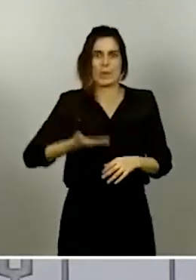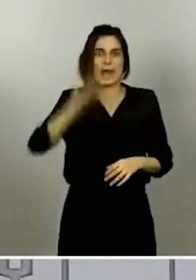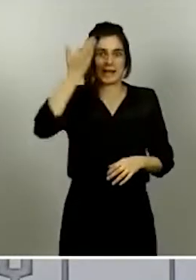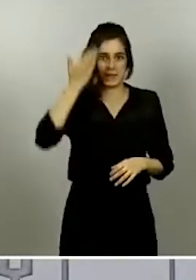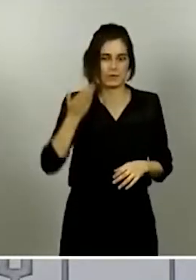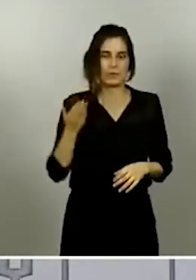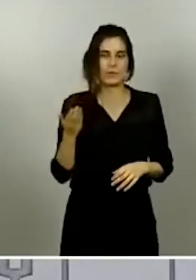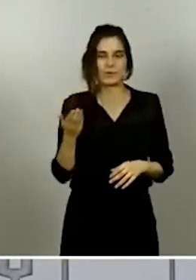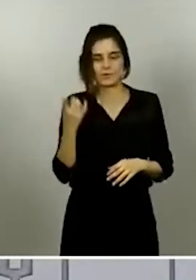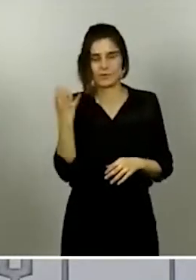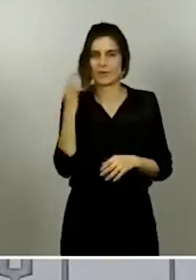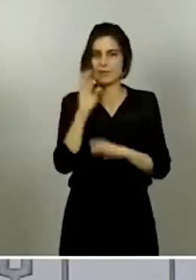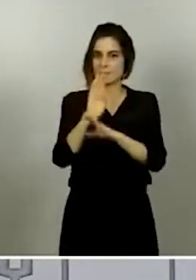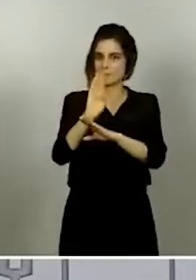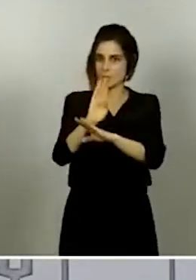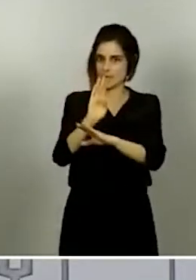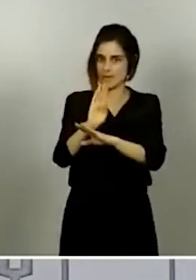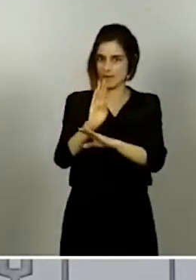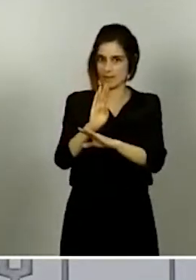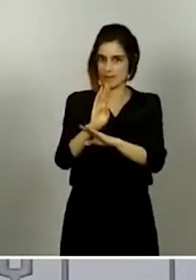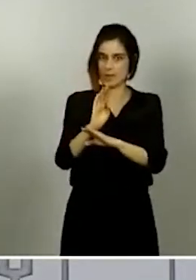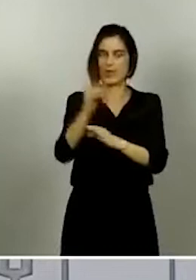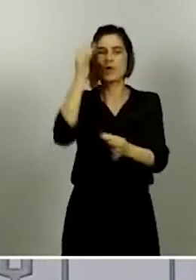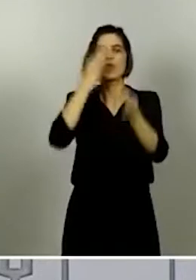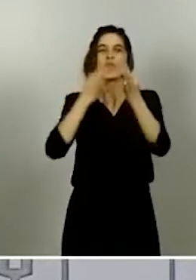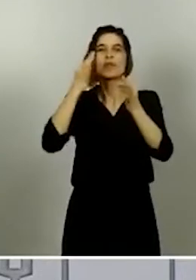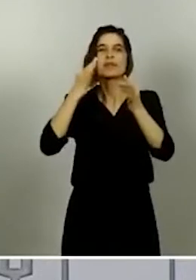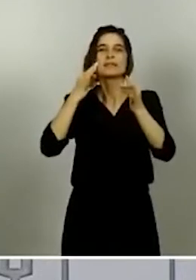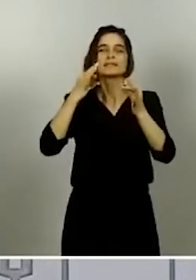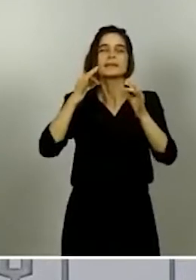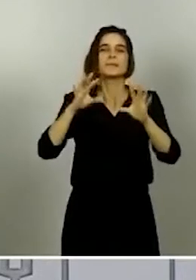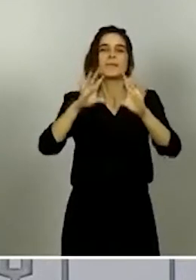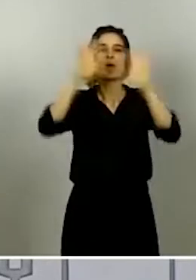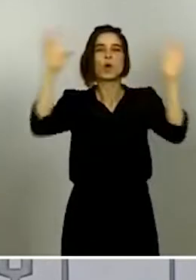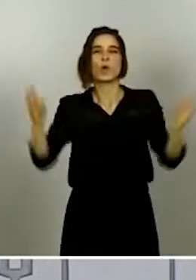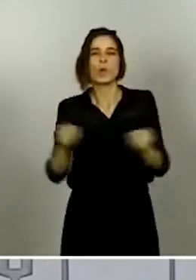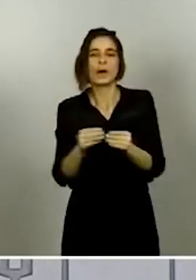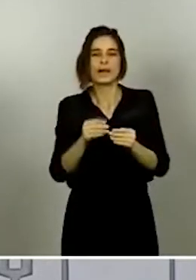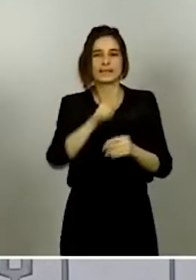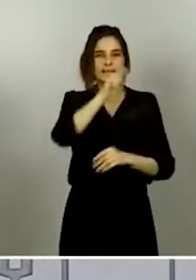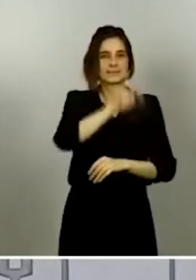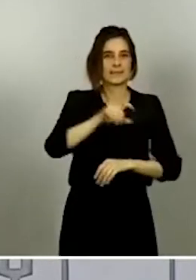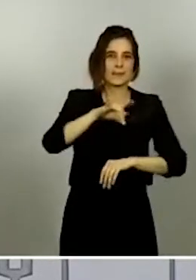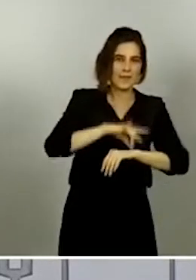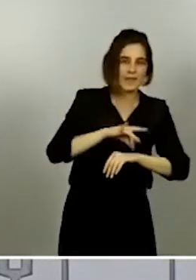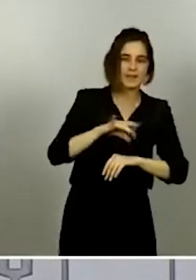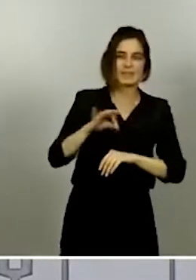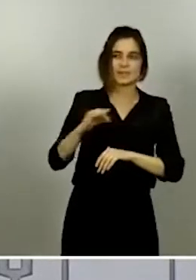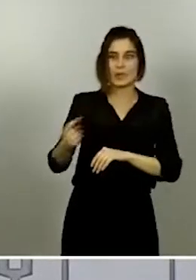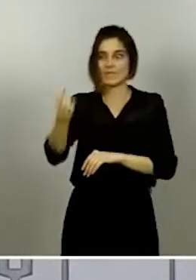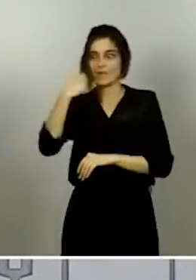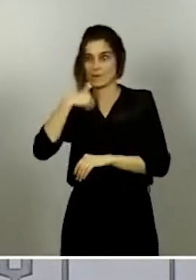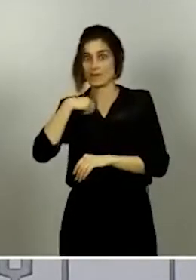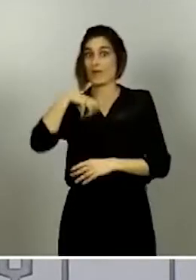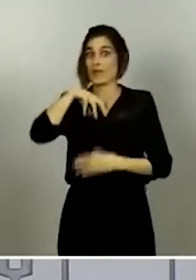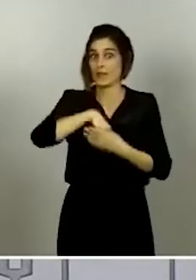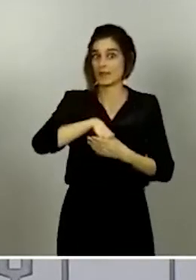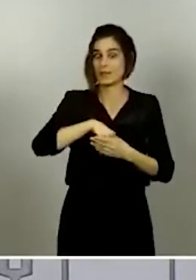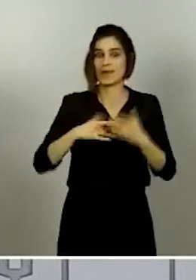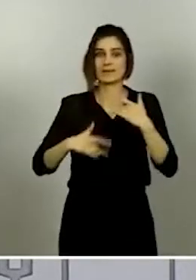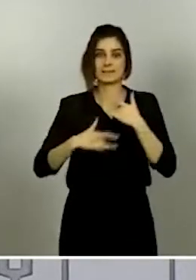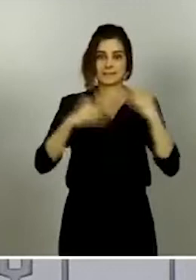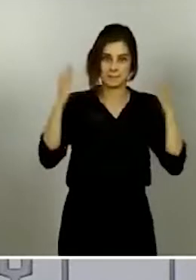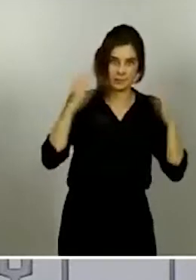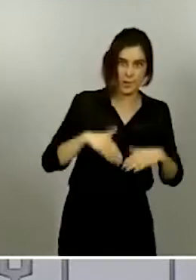tener mucho cuidado al valorar esas cifras globales de pacientes o de personas infectadas, entre las que están los asintomáticos, los casos muy leves,